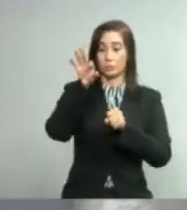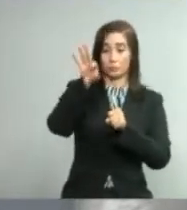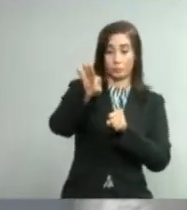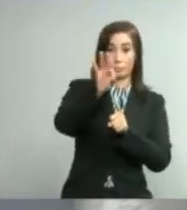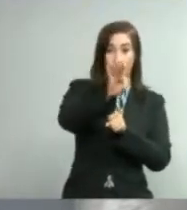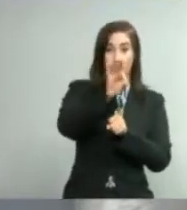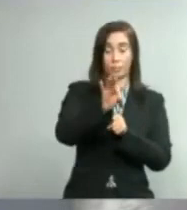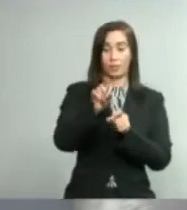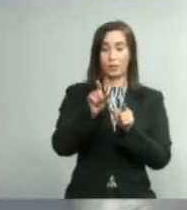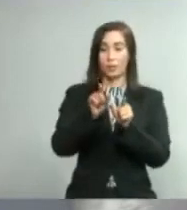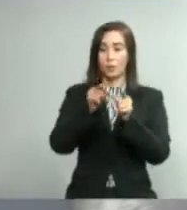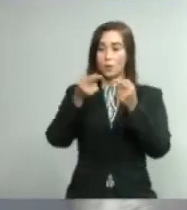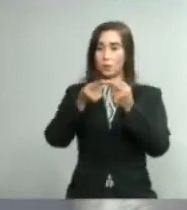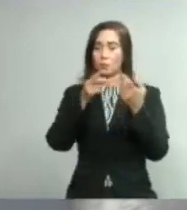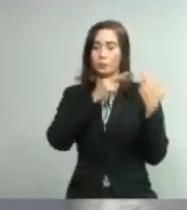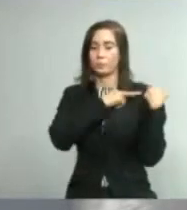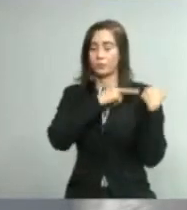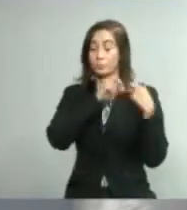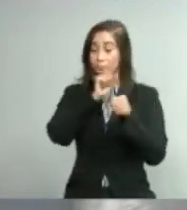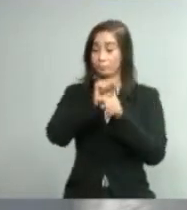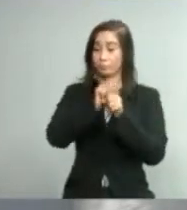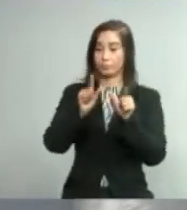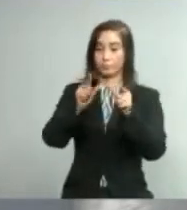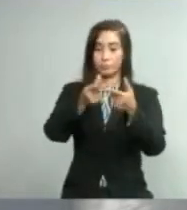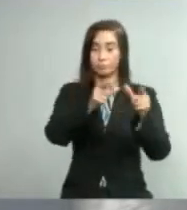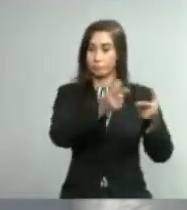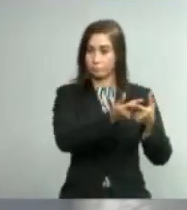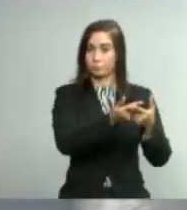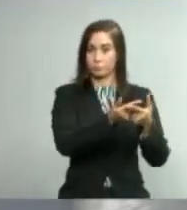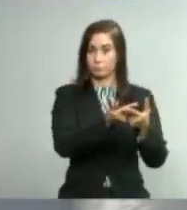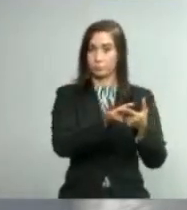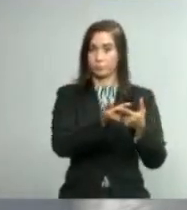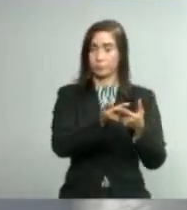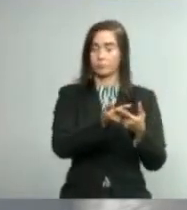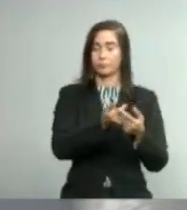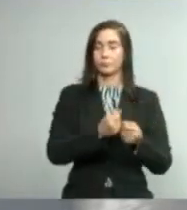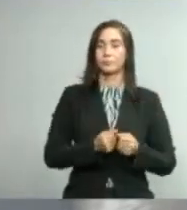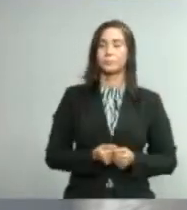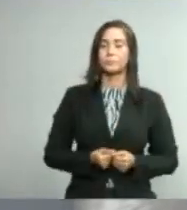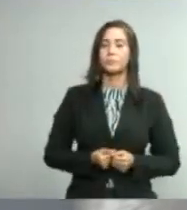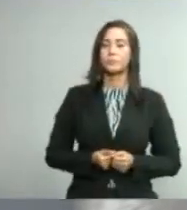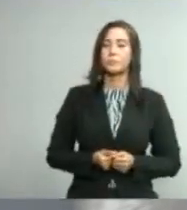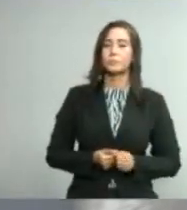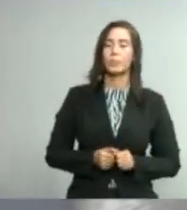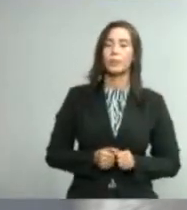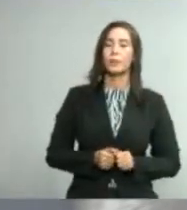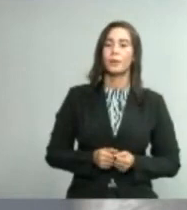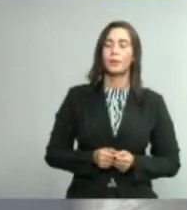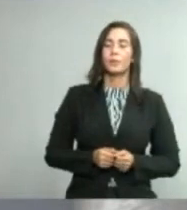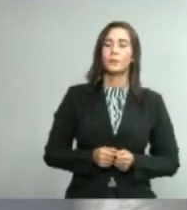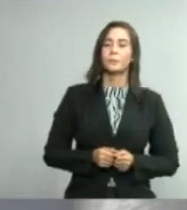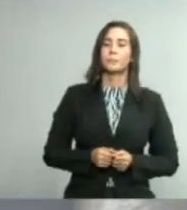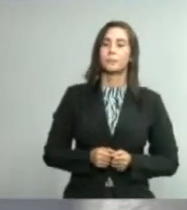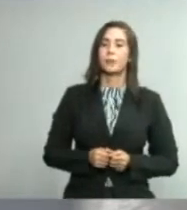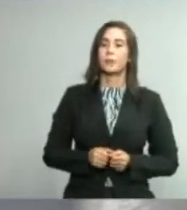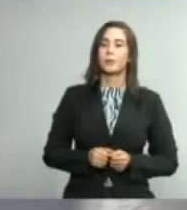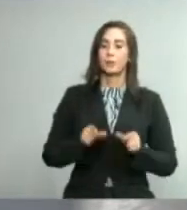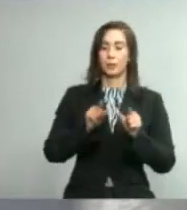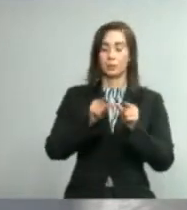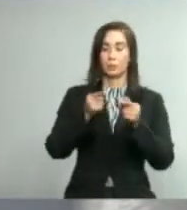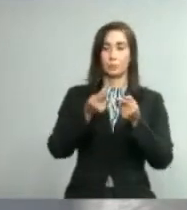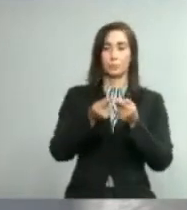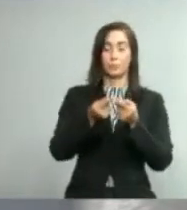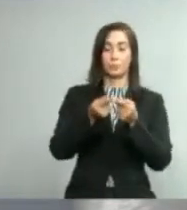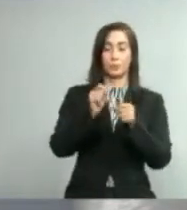responsables en cada una de las áreas y estará con los componentes que tienen que ver con el